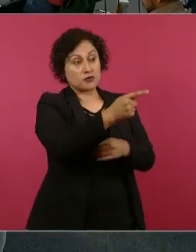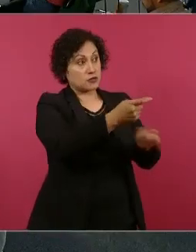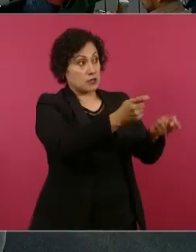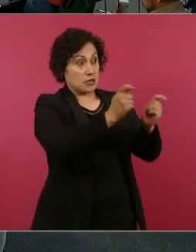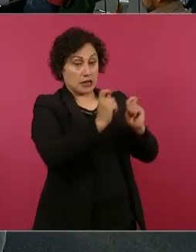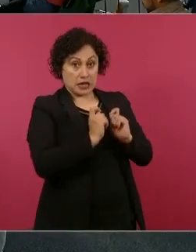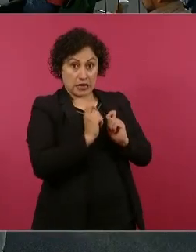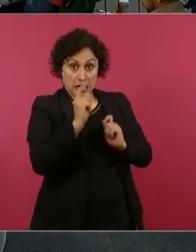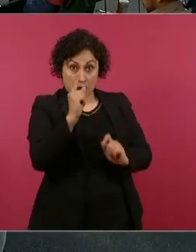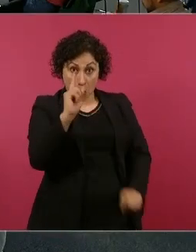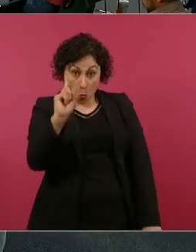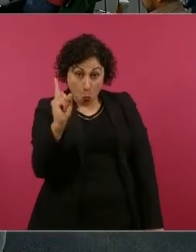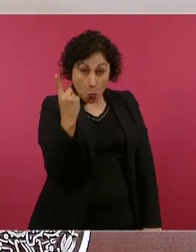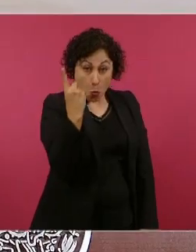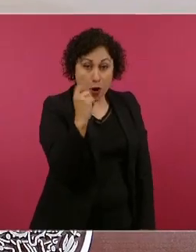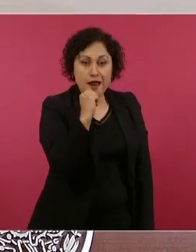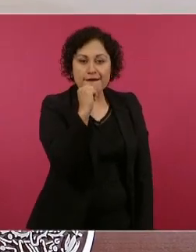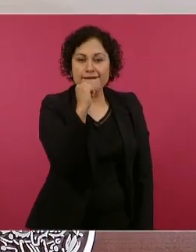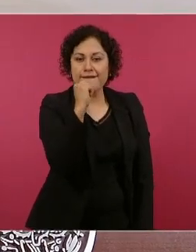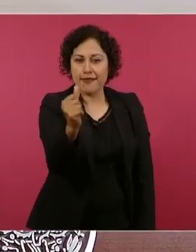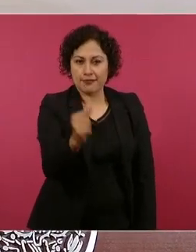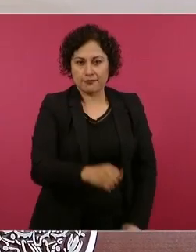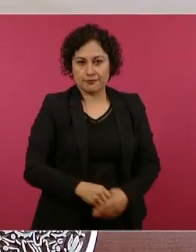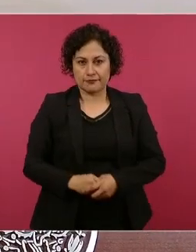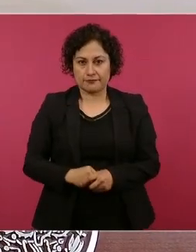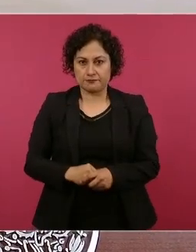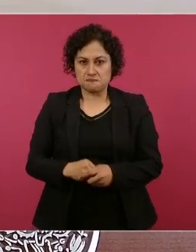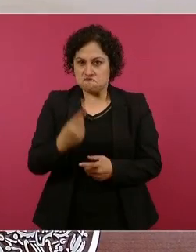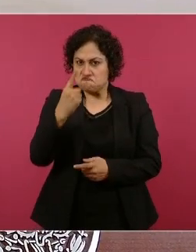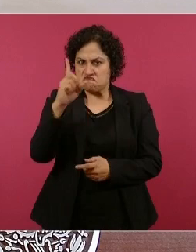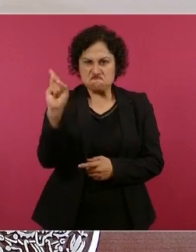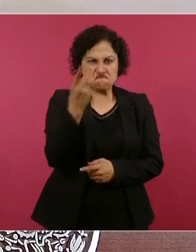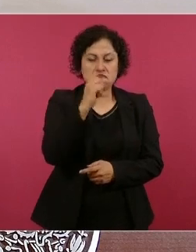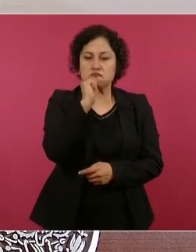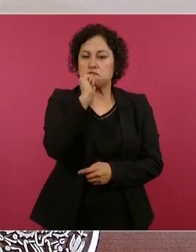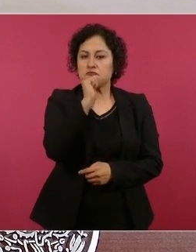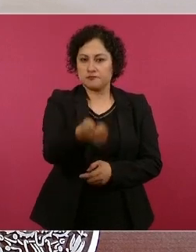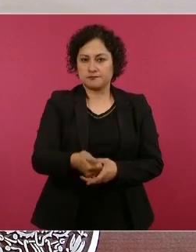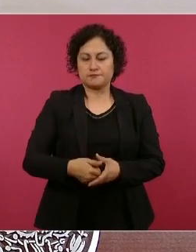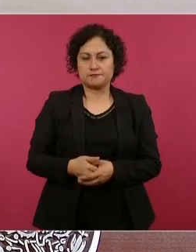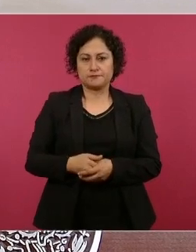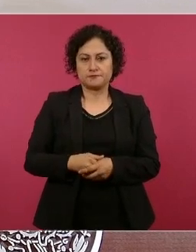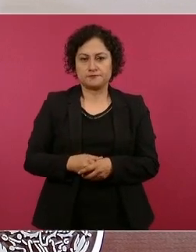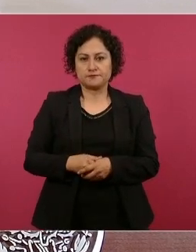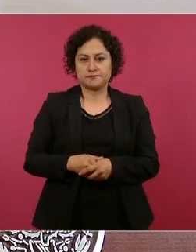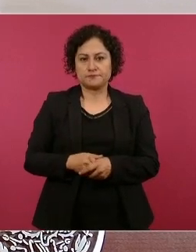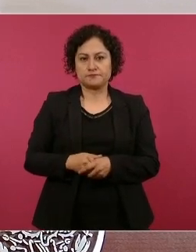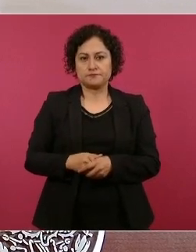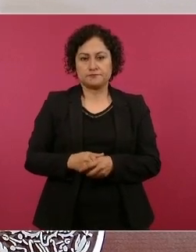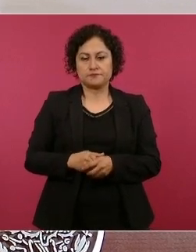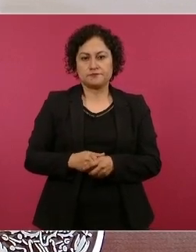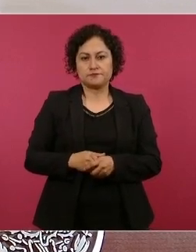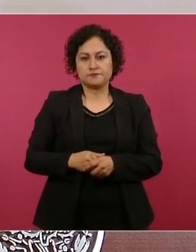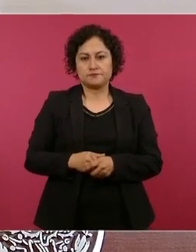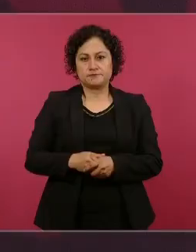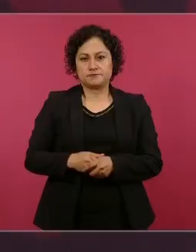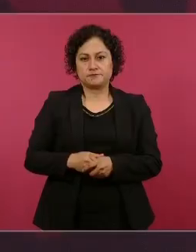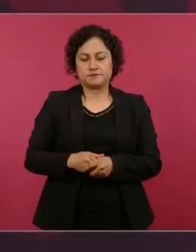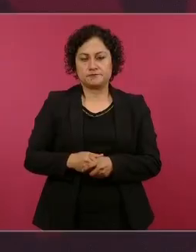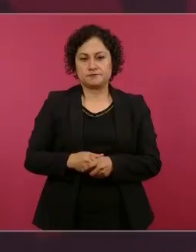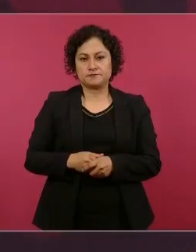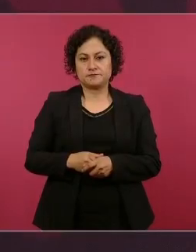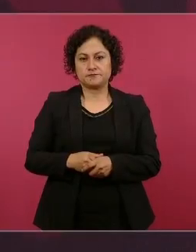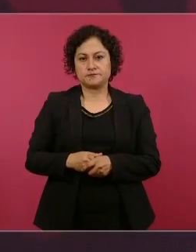dólar, ni un